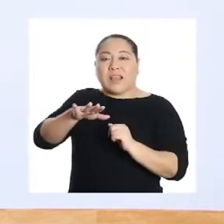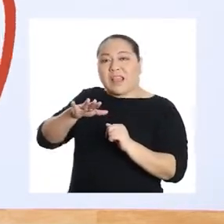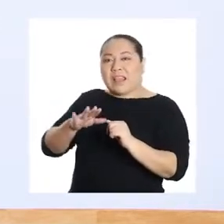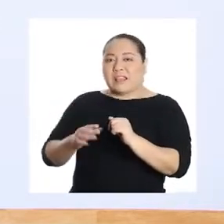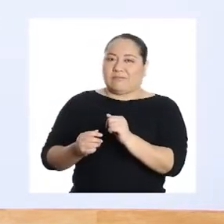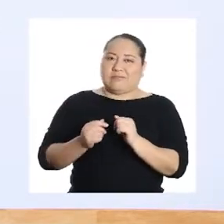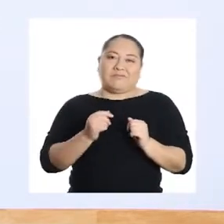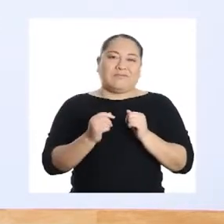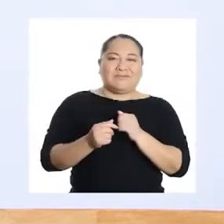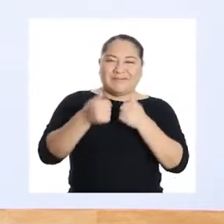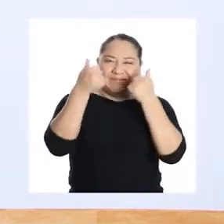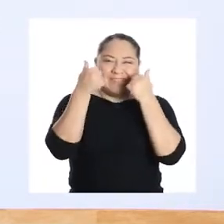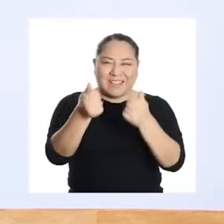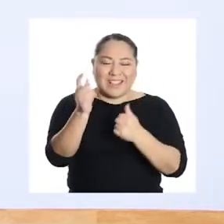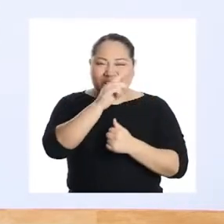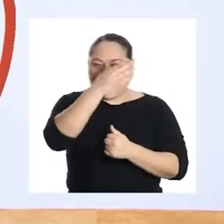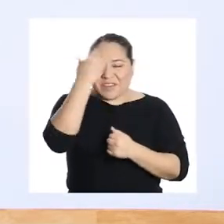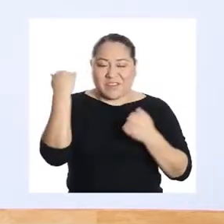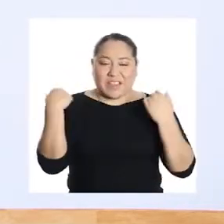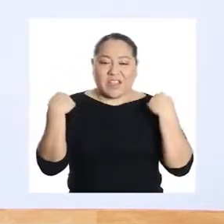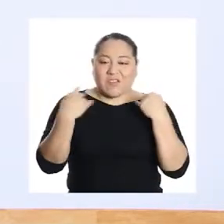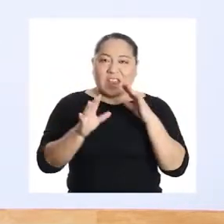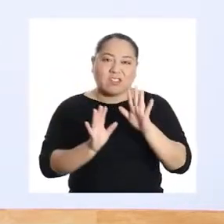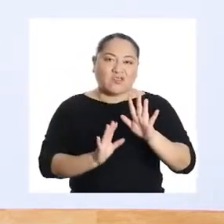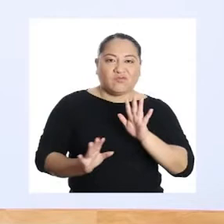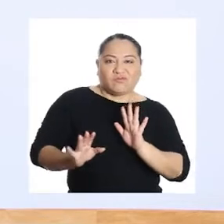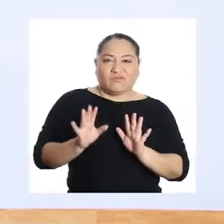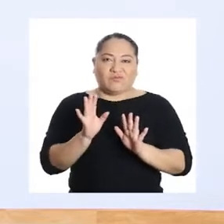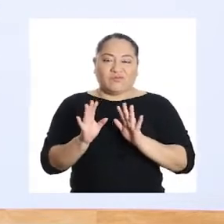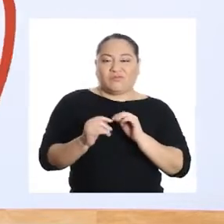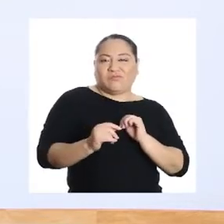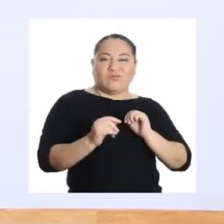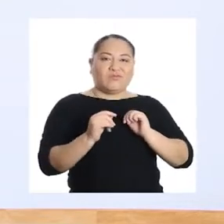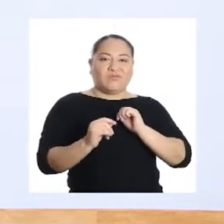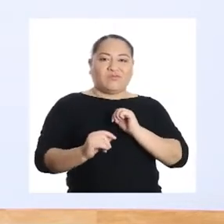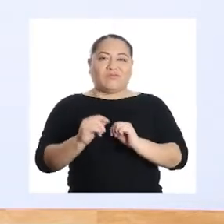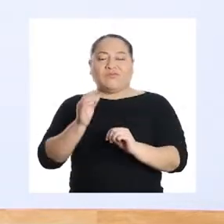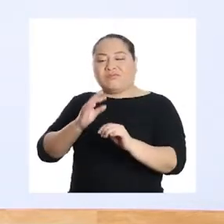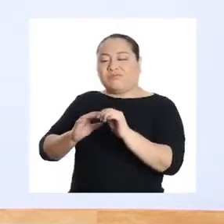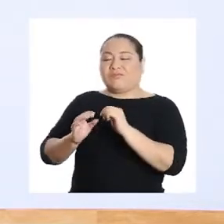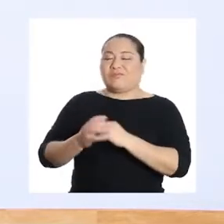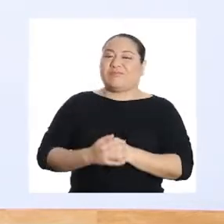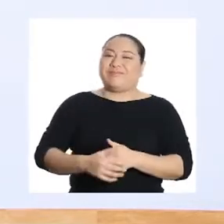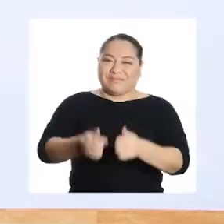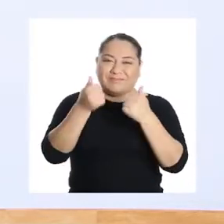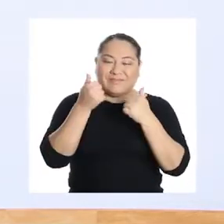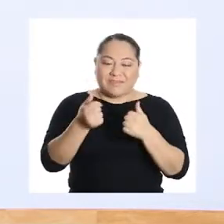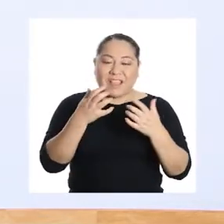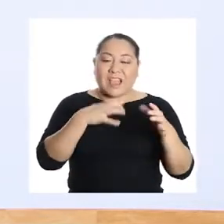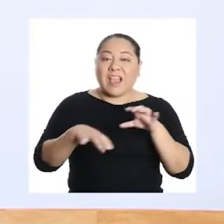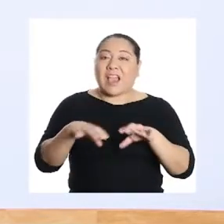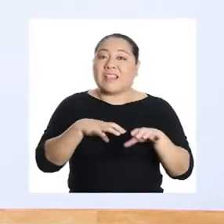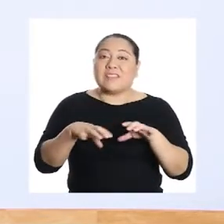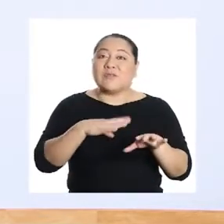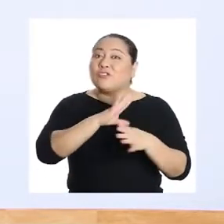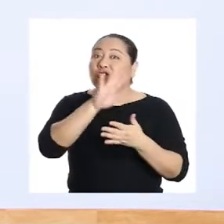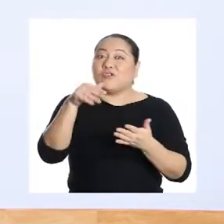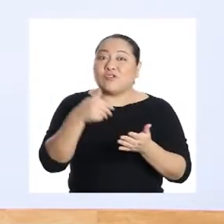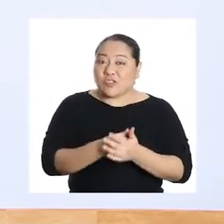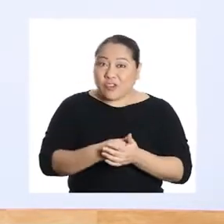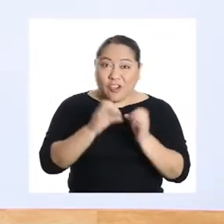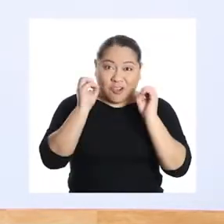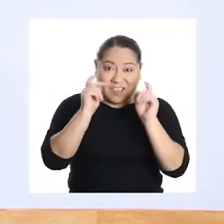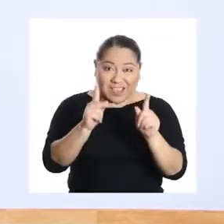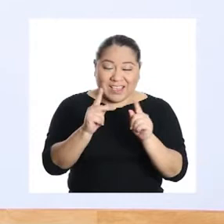¡Muy bien! No olvides también mover los bracitos. ¡Eso! Ahora lo hacemos. ¡Todo!